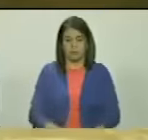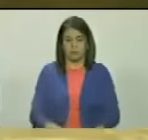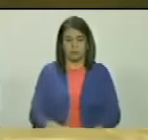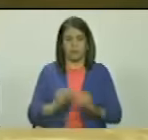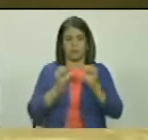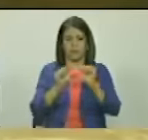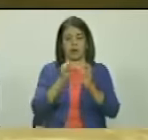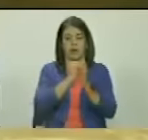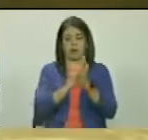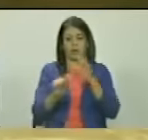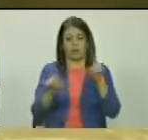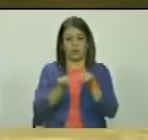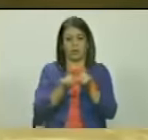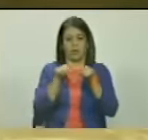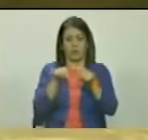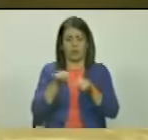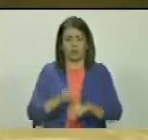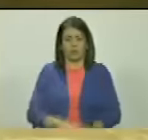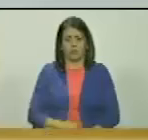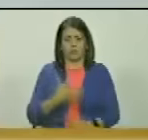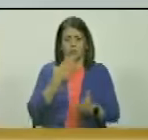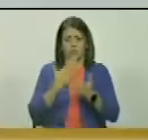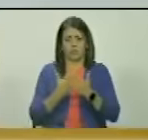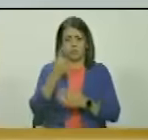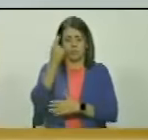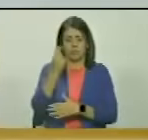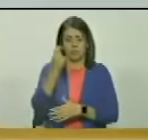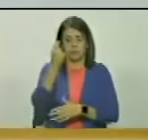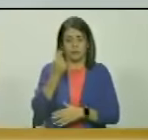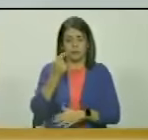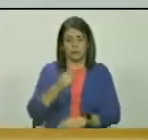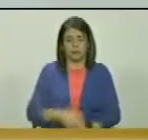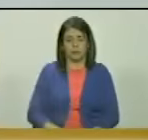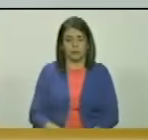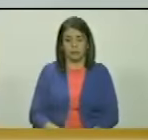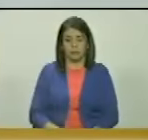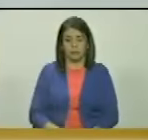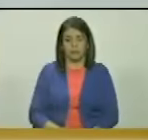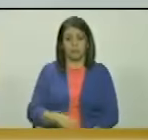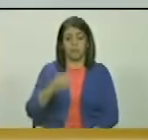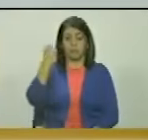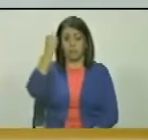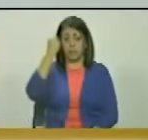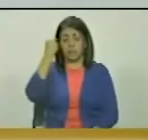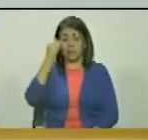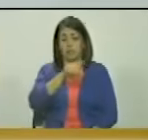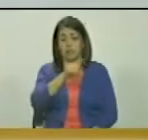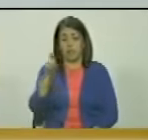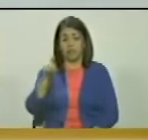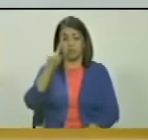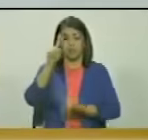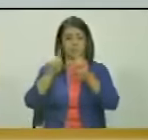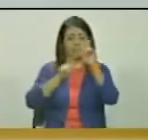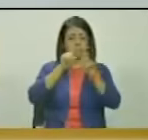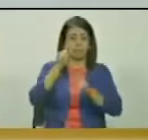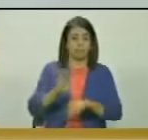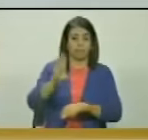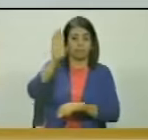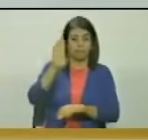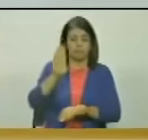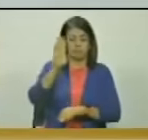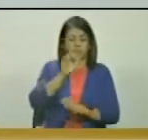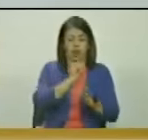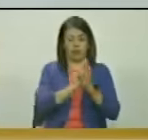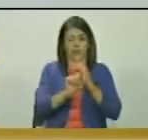permanezca el artículo tal como está gracias diputado entonces paso a someter a consideración el artículo